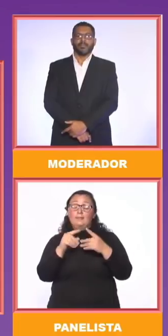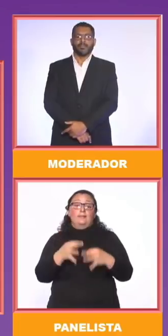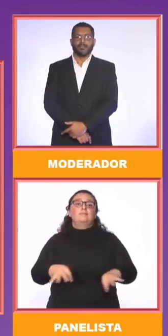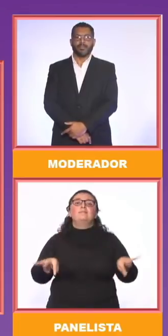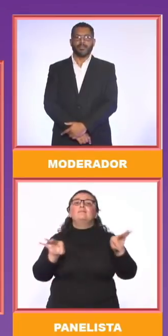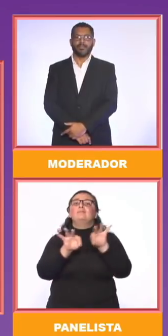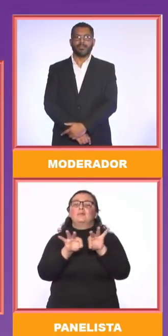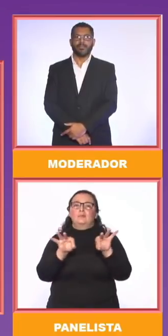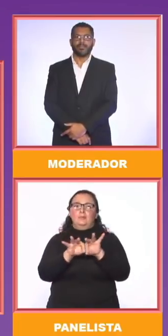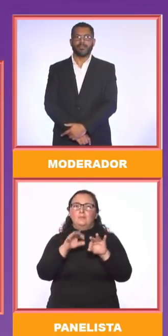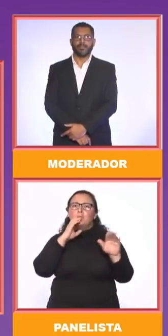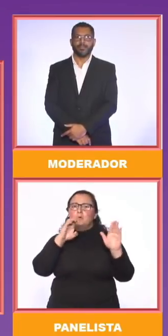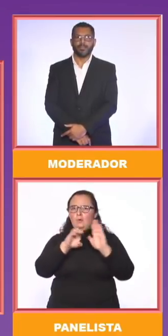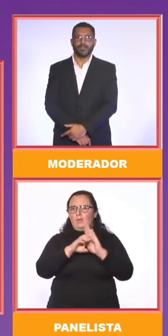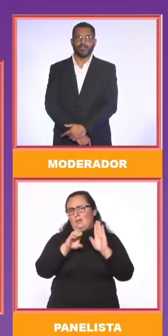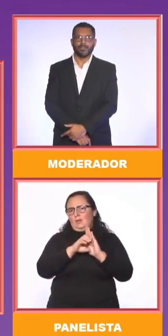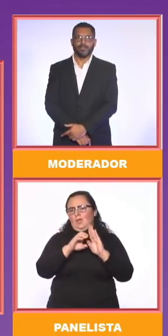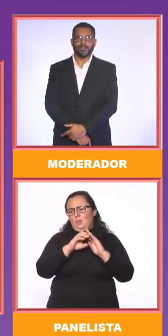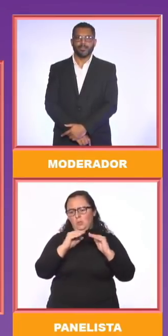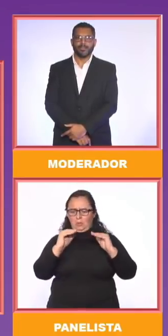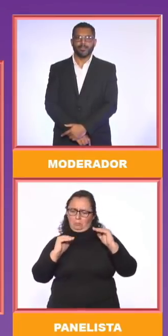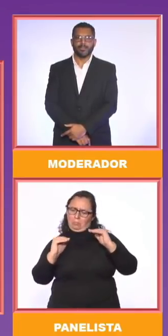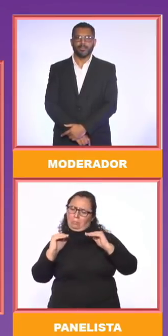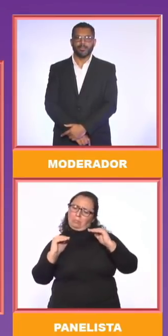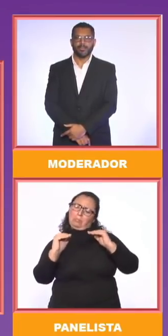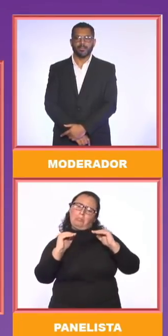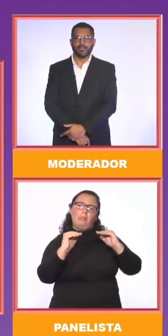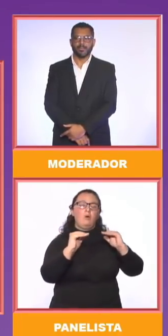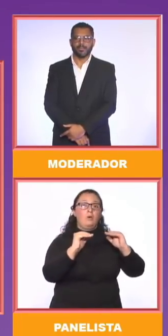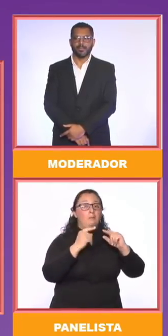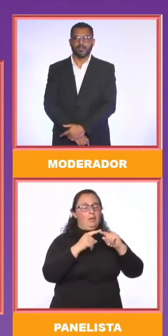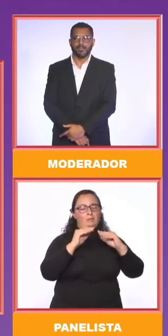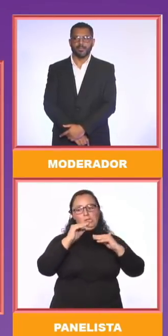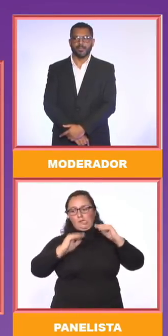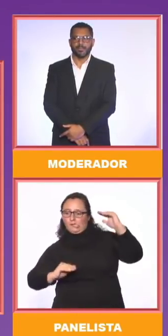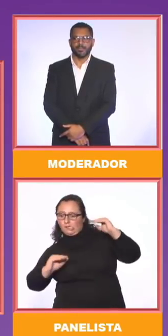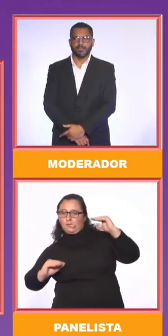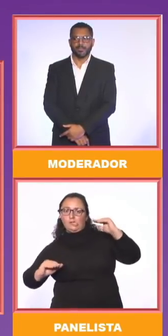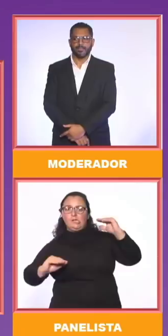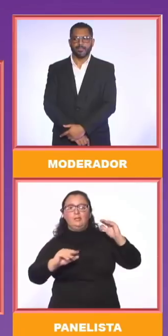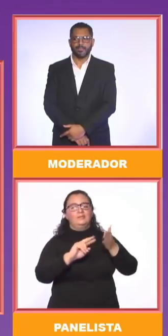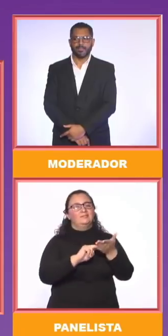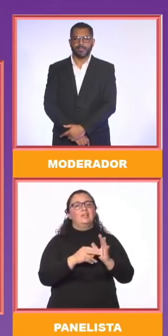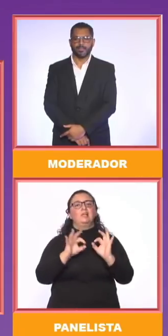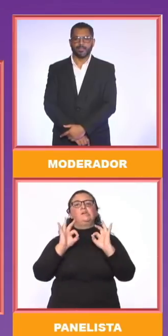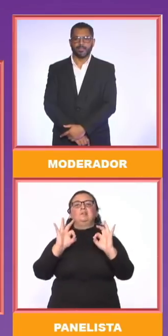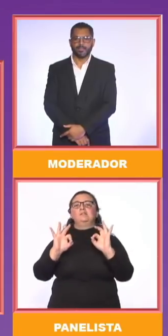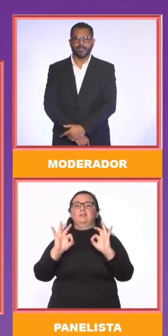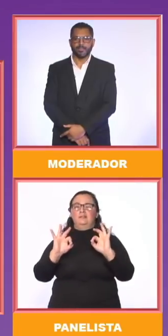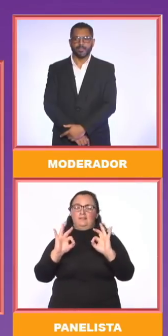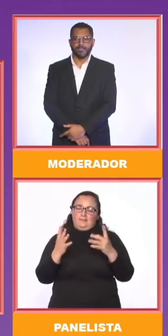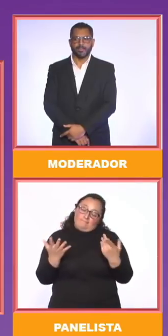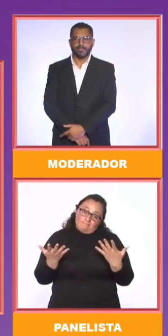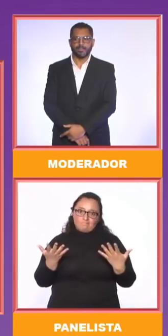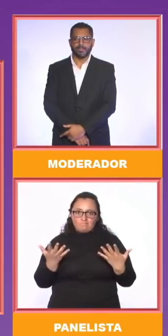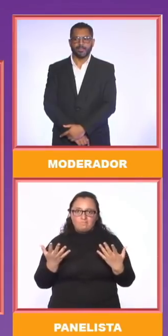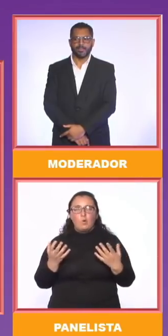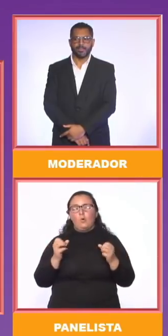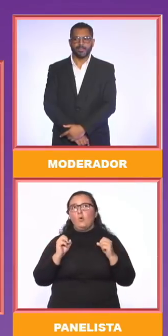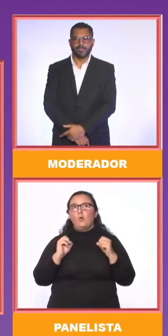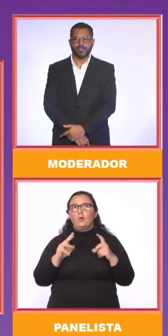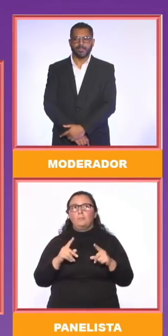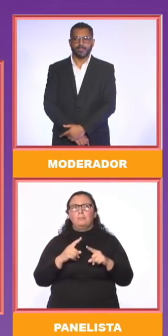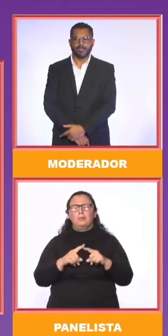género, por región o dentro de los mismos grupos, la calidad es muy baja. Pero, ¿qué habría que hacer para